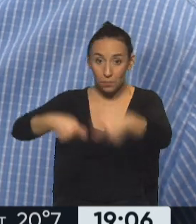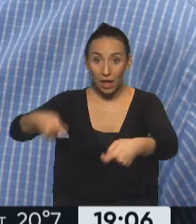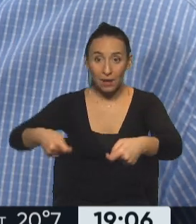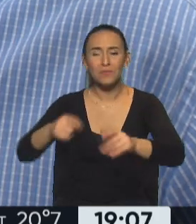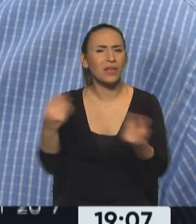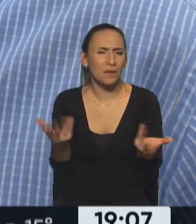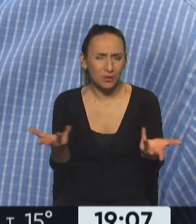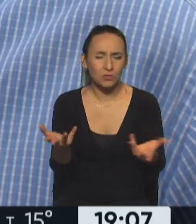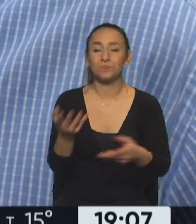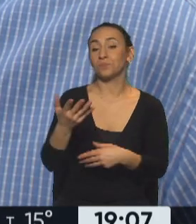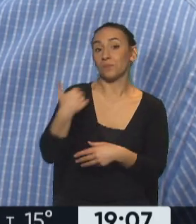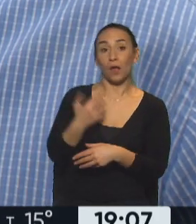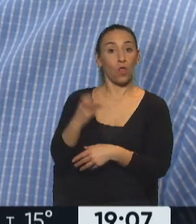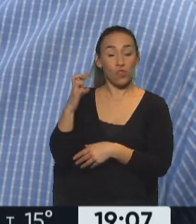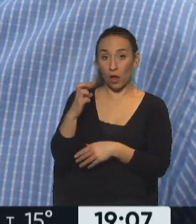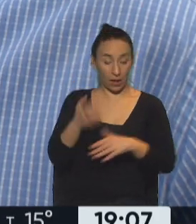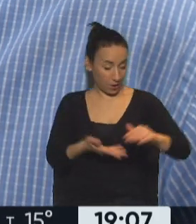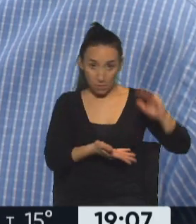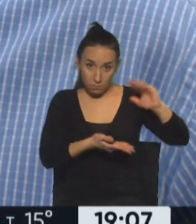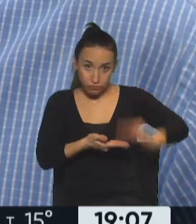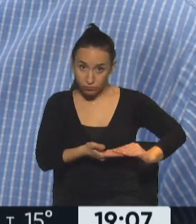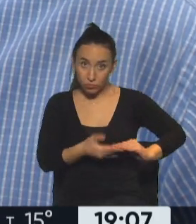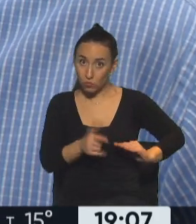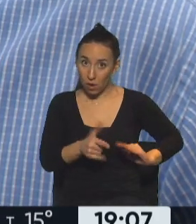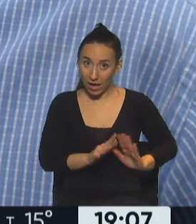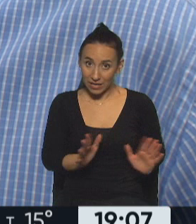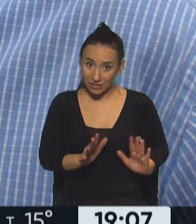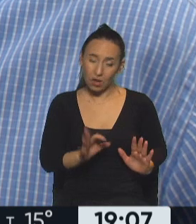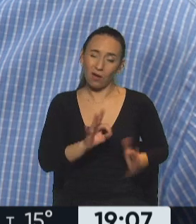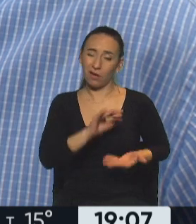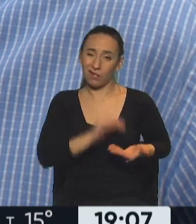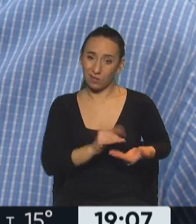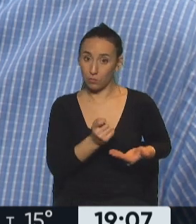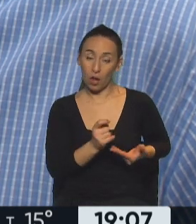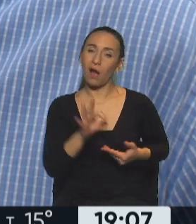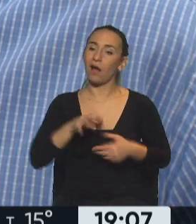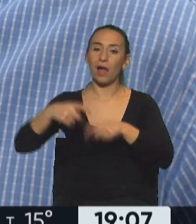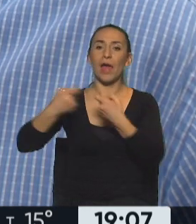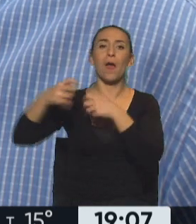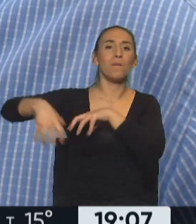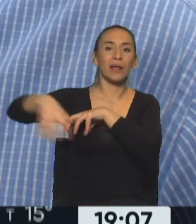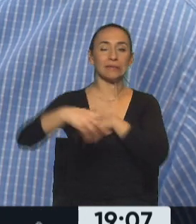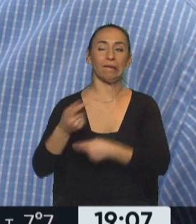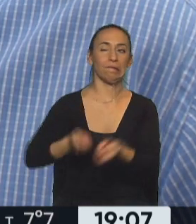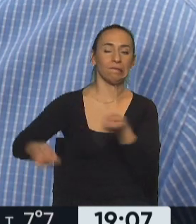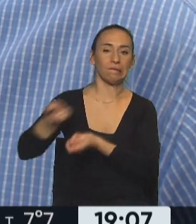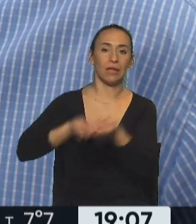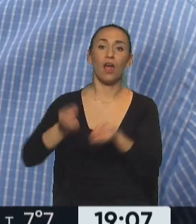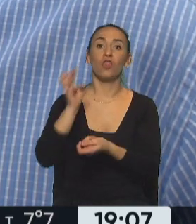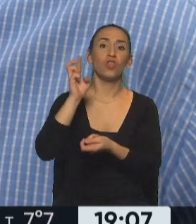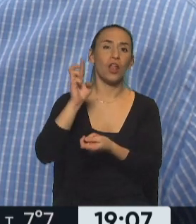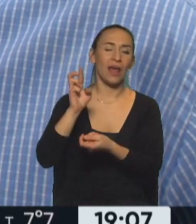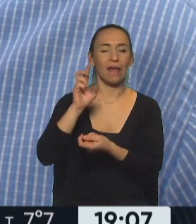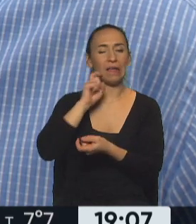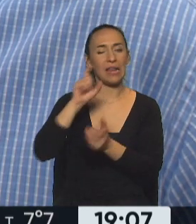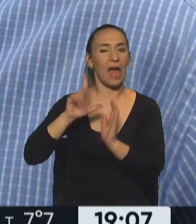que ante la escasez de dólares y ante un sector del empresariado que busca dólares ilegales para seguir importando sin piedad,